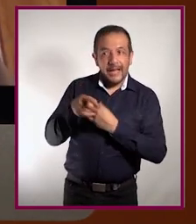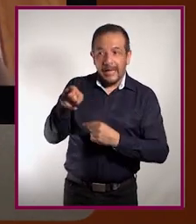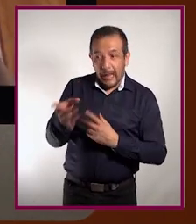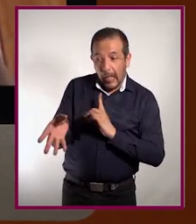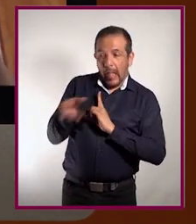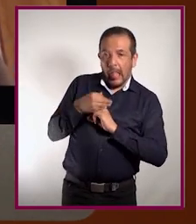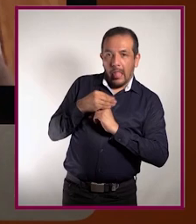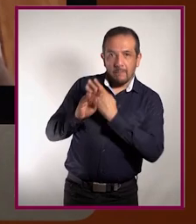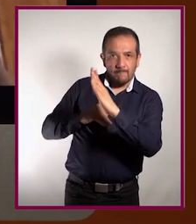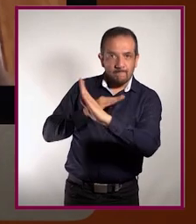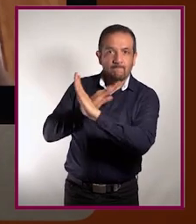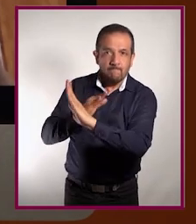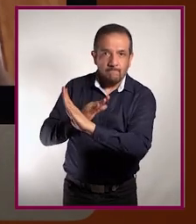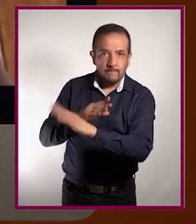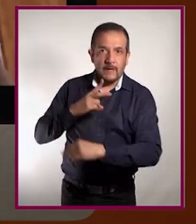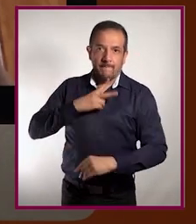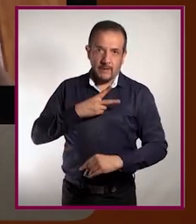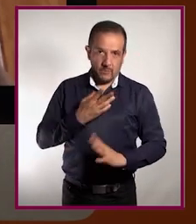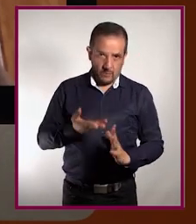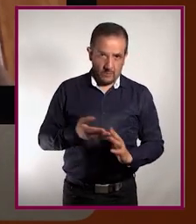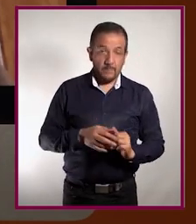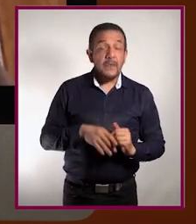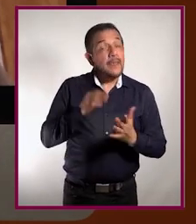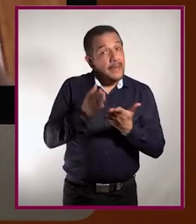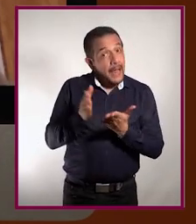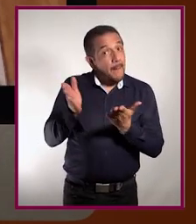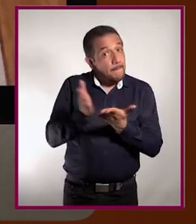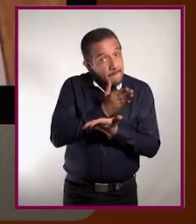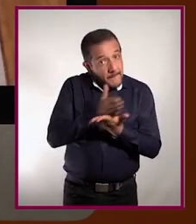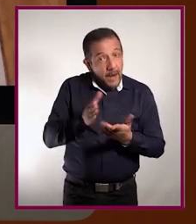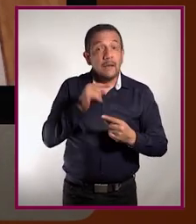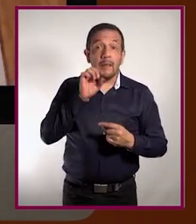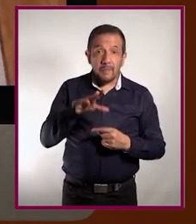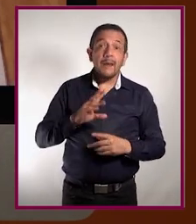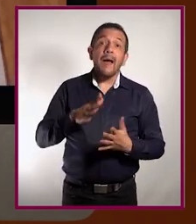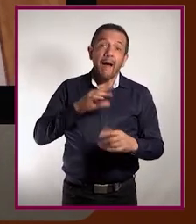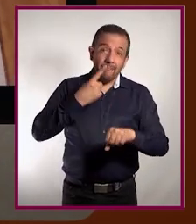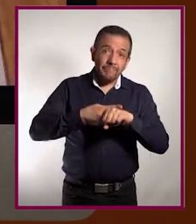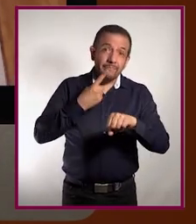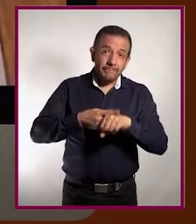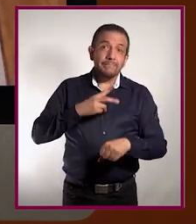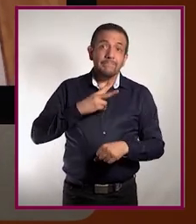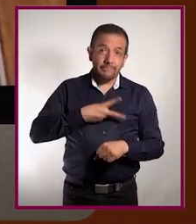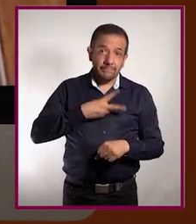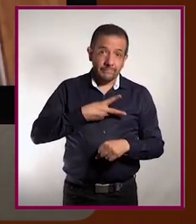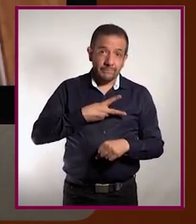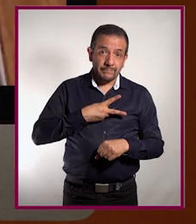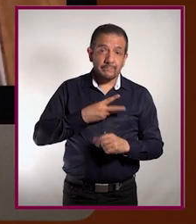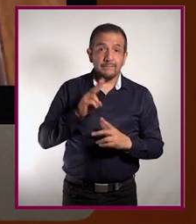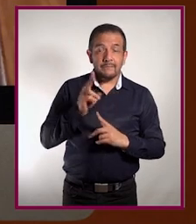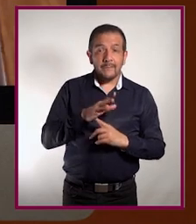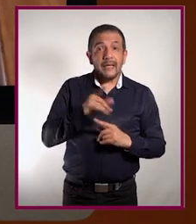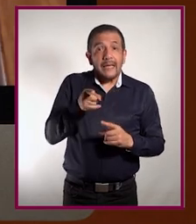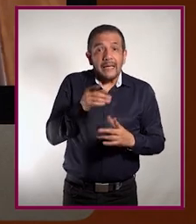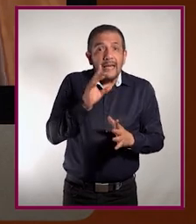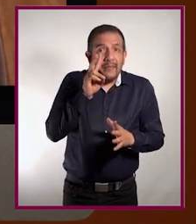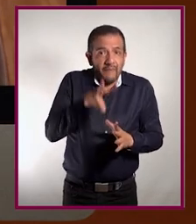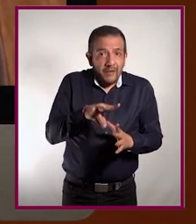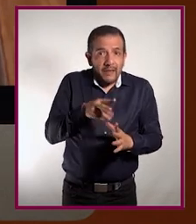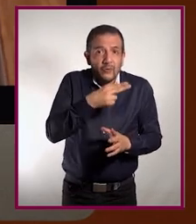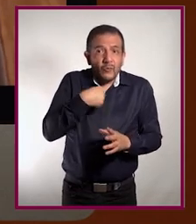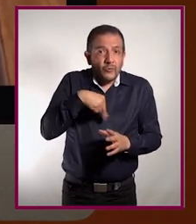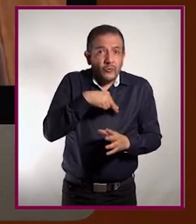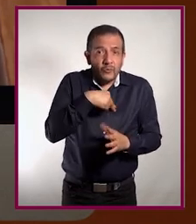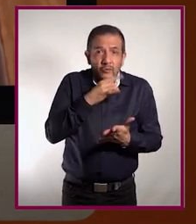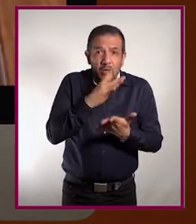enfermarnos de estas enfermedades virales, ¿no? Y la otra es que hay enfermedades virales que realmente lo único